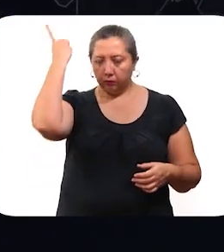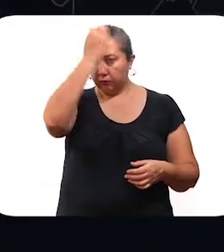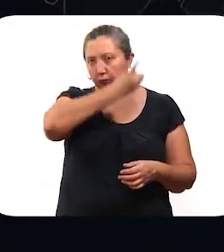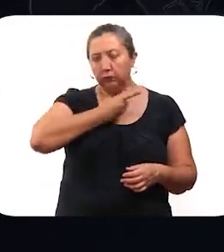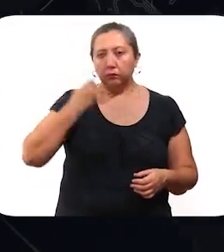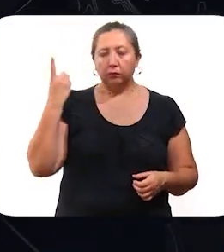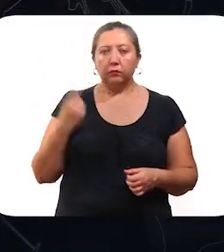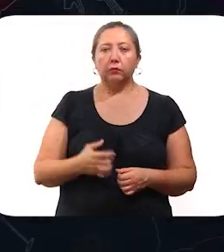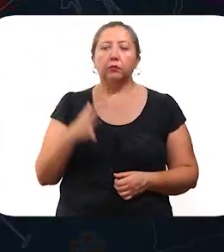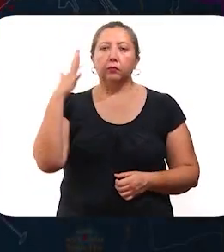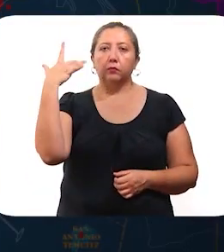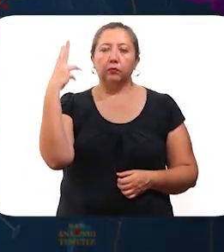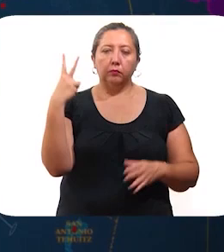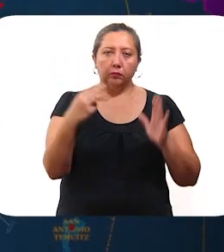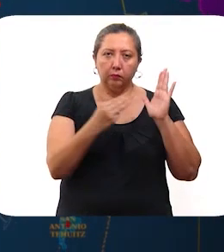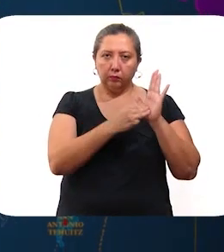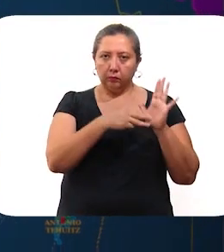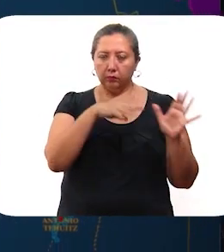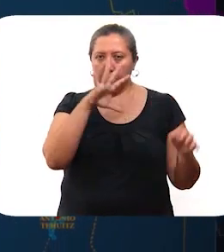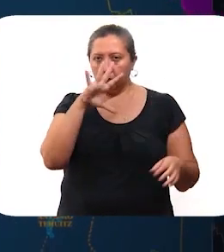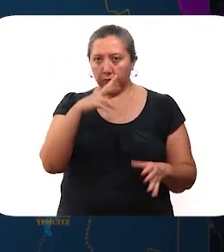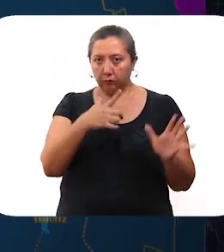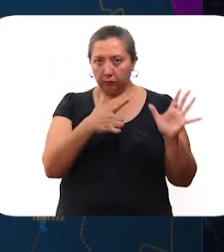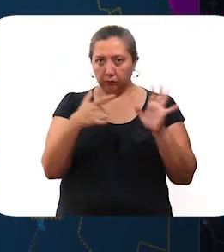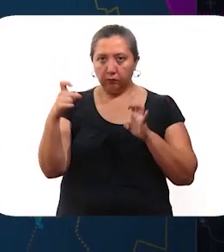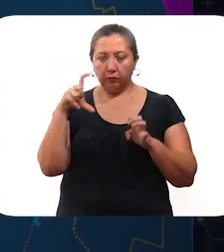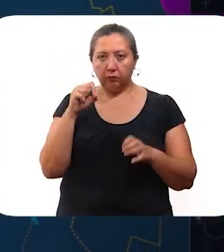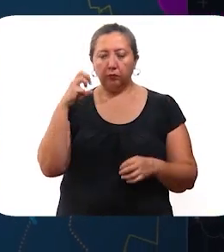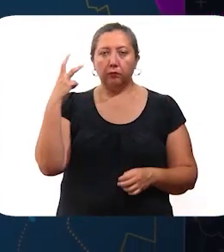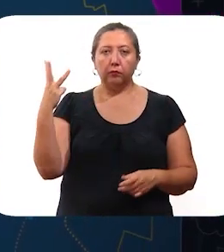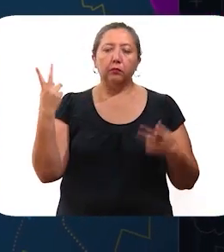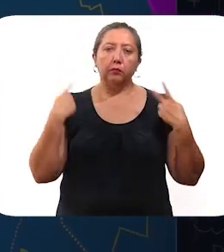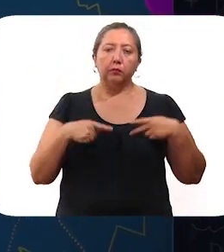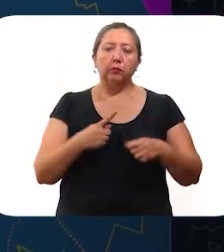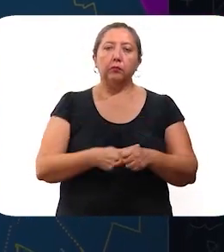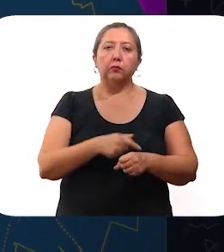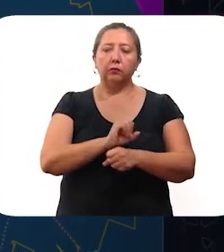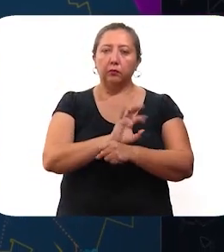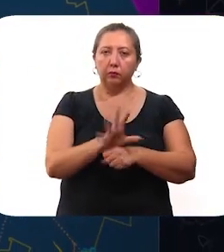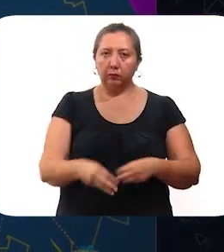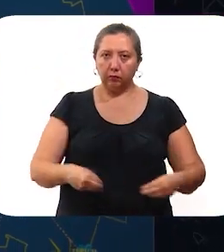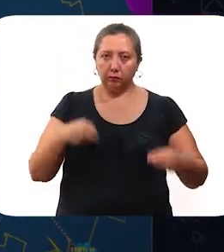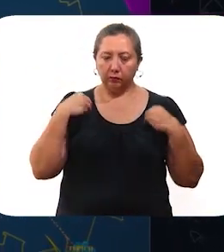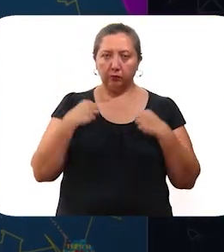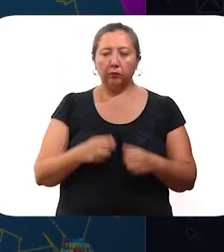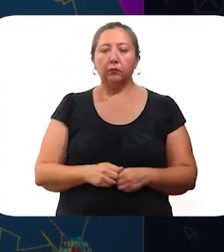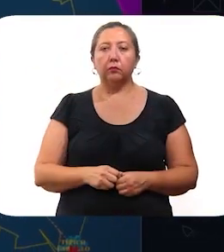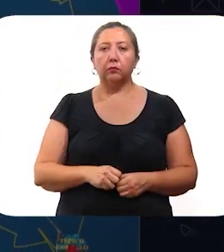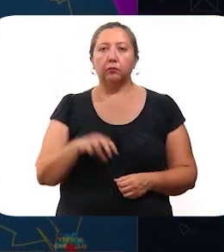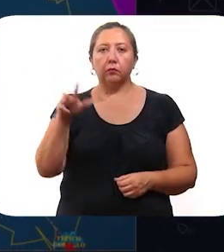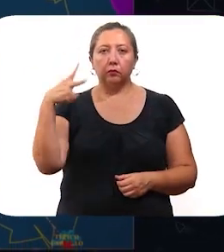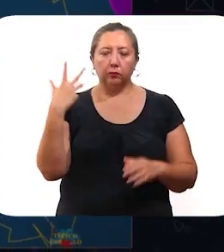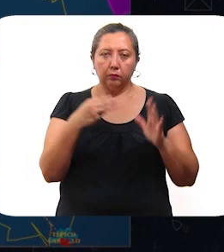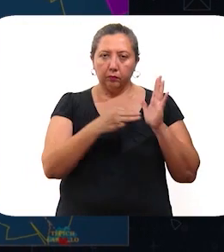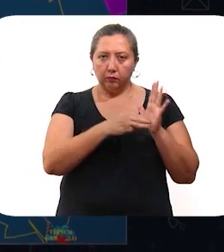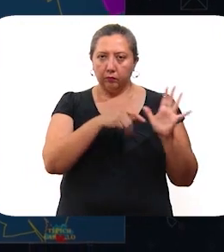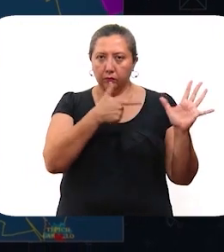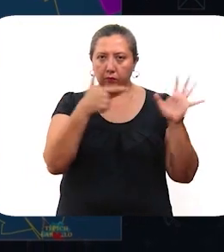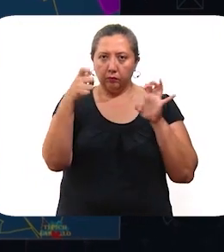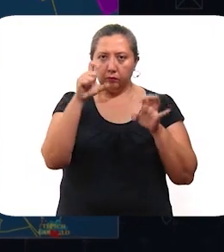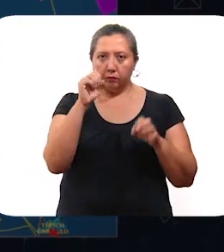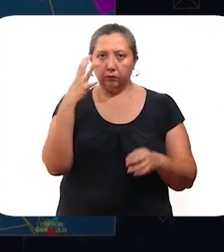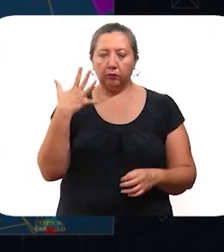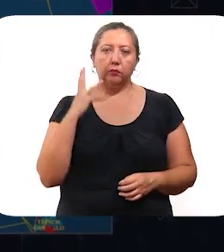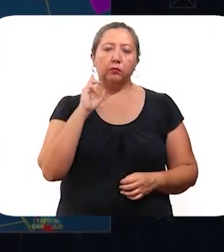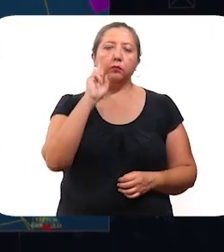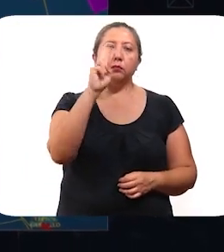diagnosticado 52,723 personas contagiadas de coronavirus que viven 13,725